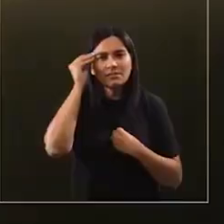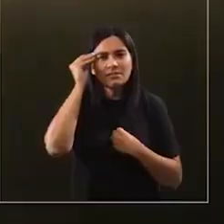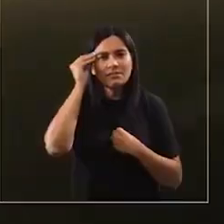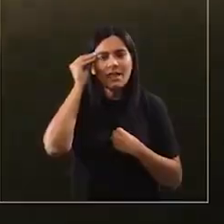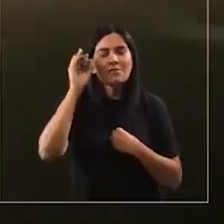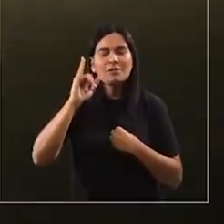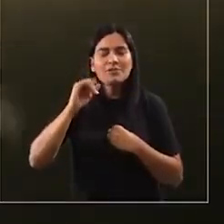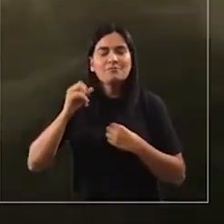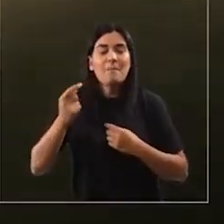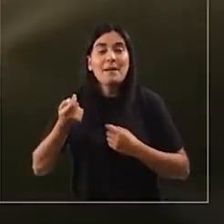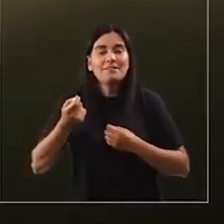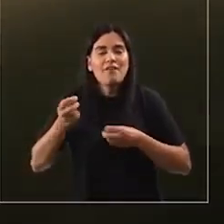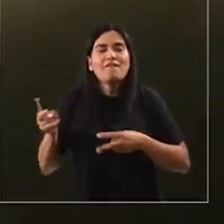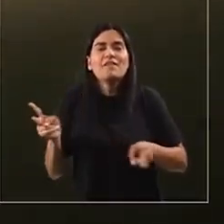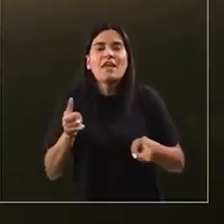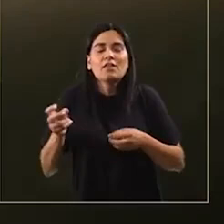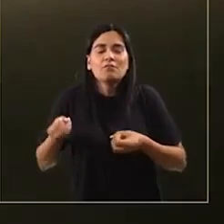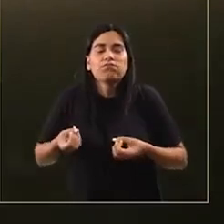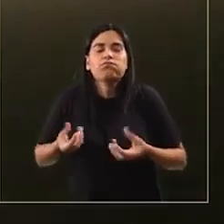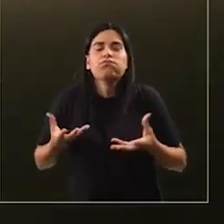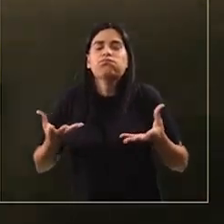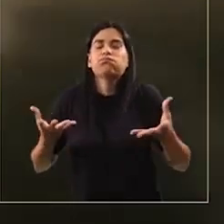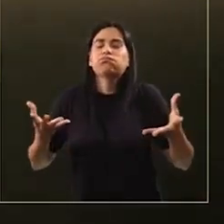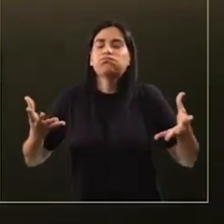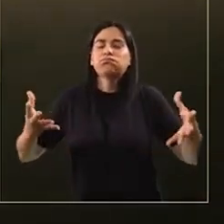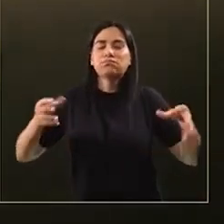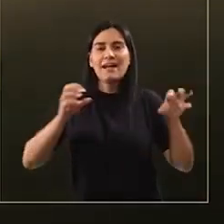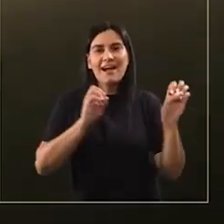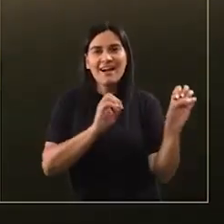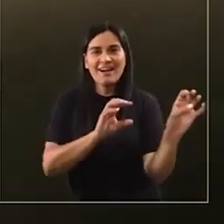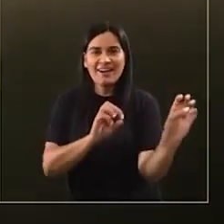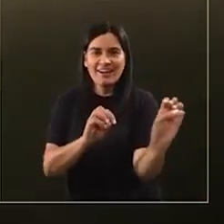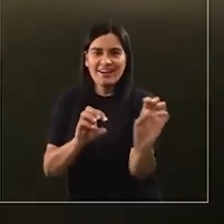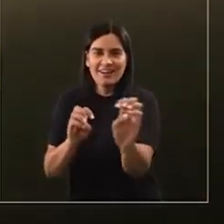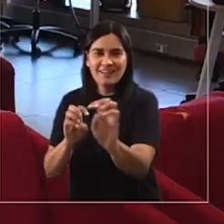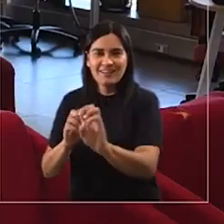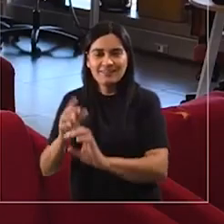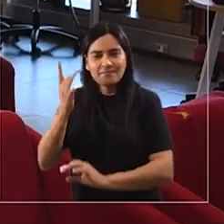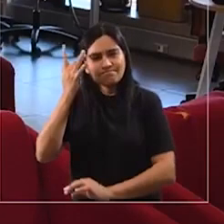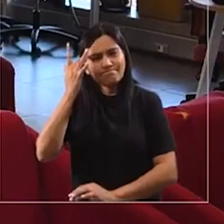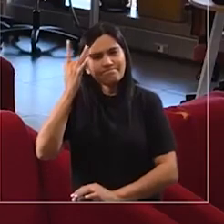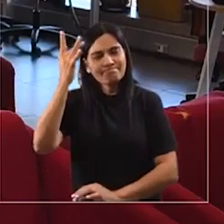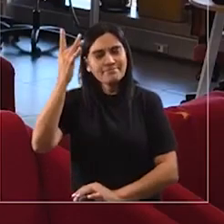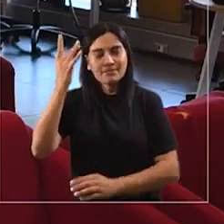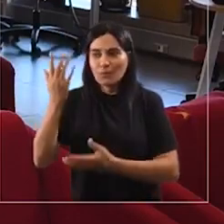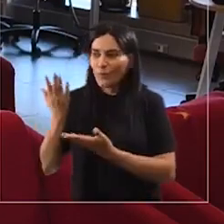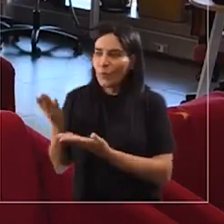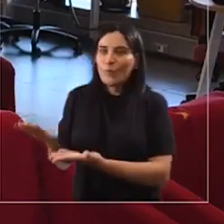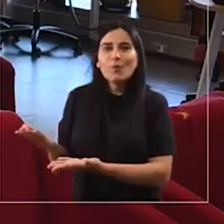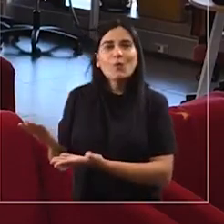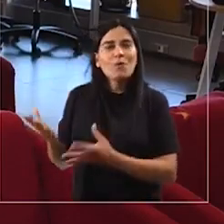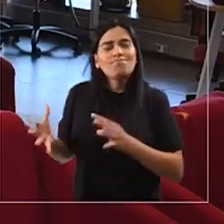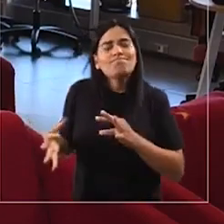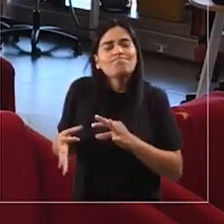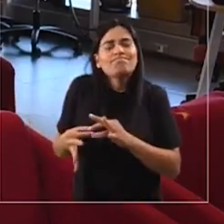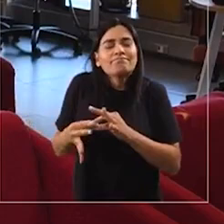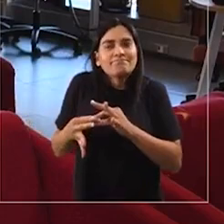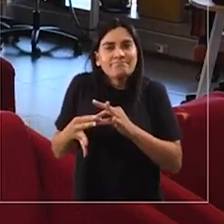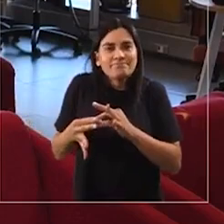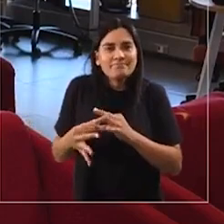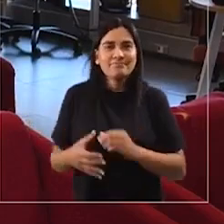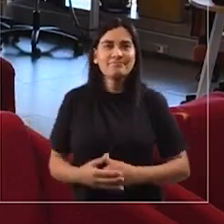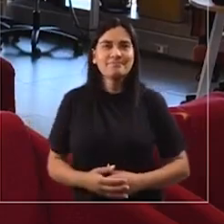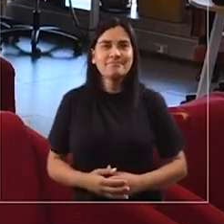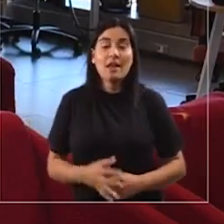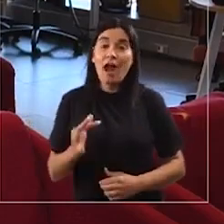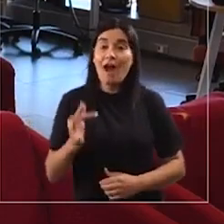semilla para que así pudieran ellos después ser el viento que lleva el camino de todo este conocimiento y toda esta sabiduría y también